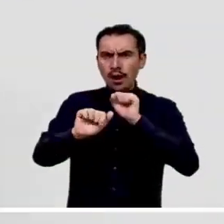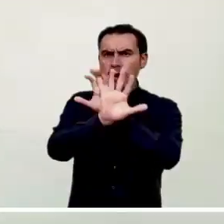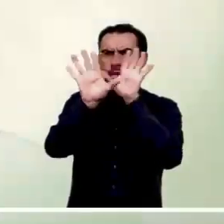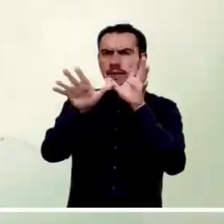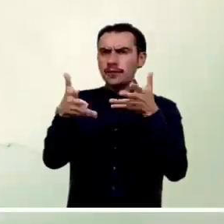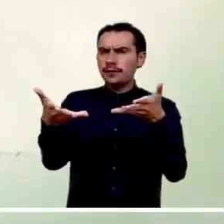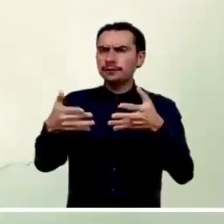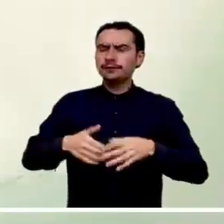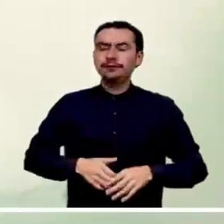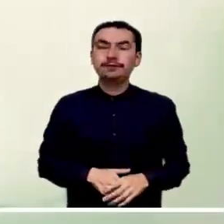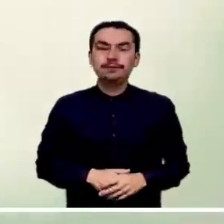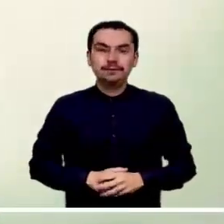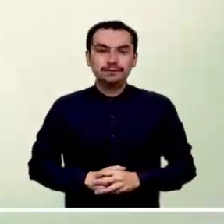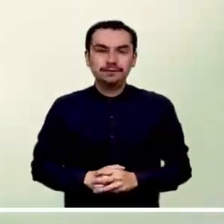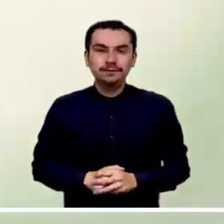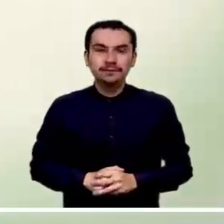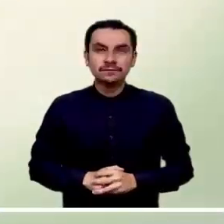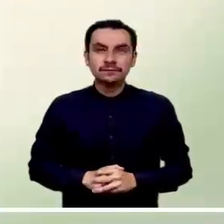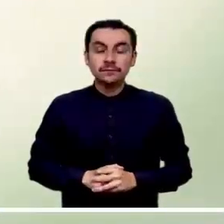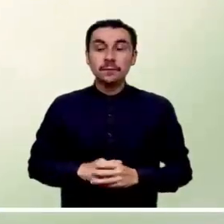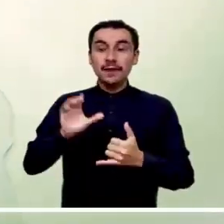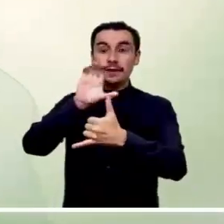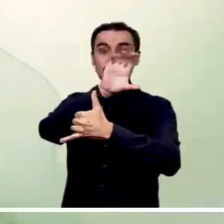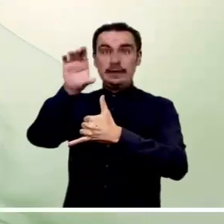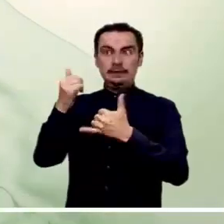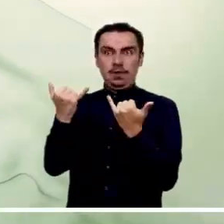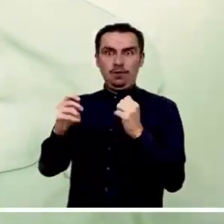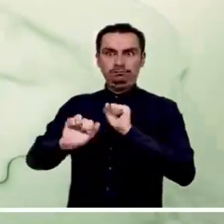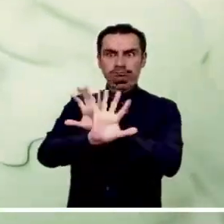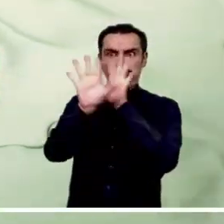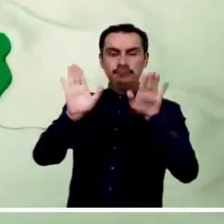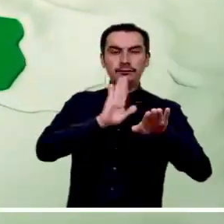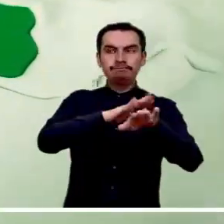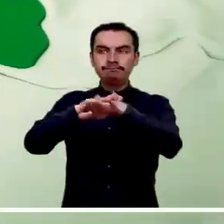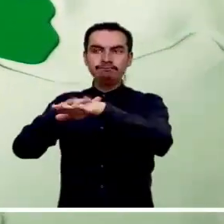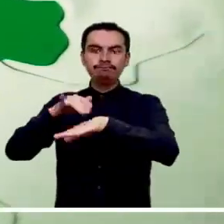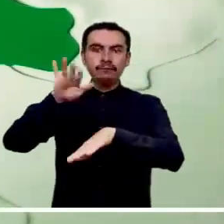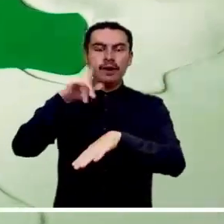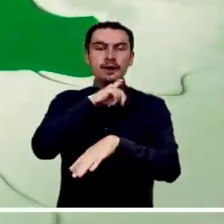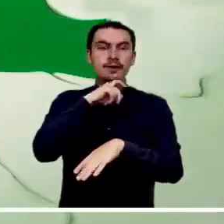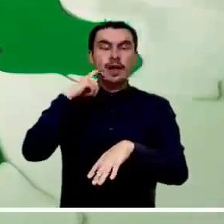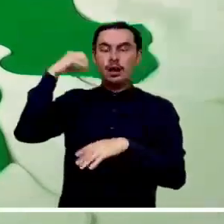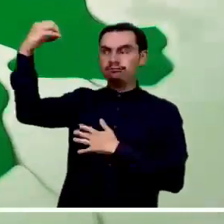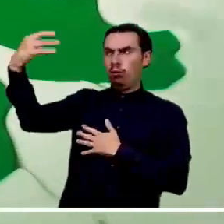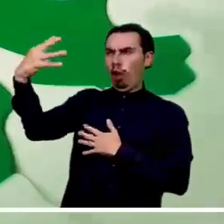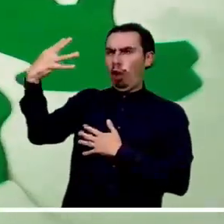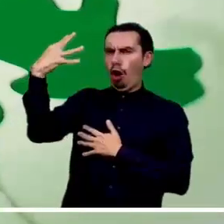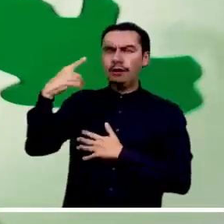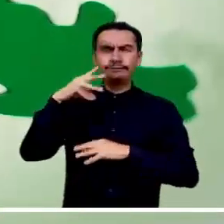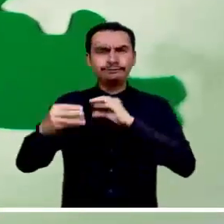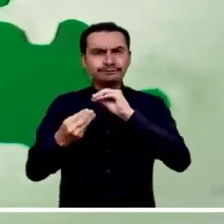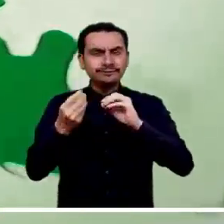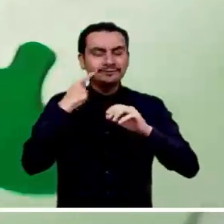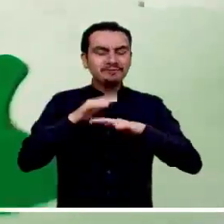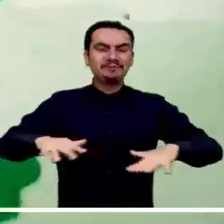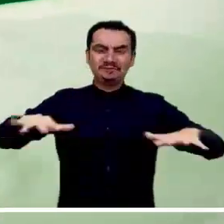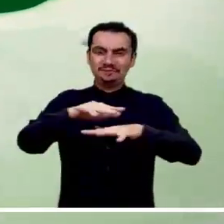Pocas nubes visitarán el Caribe durante la mañana, por lo que se espera tiempo mayormente seco en la región.